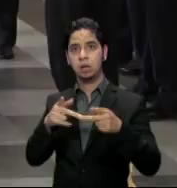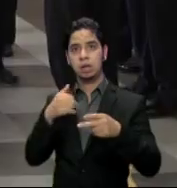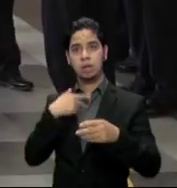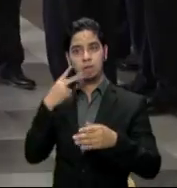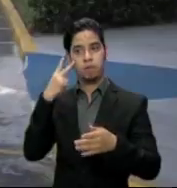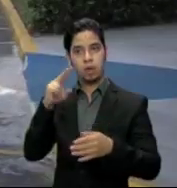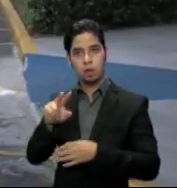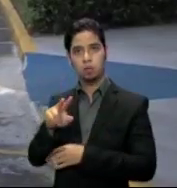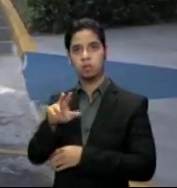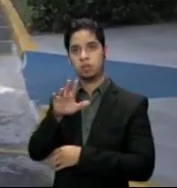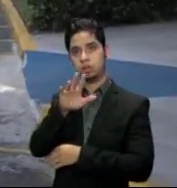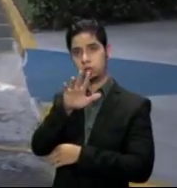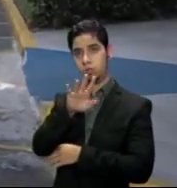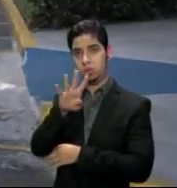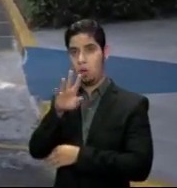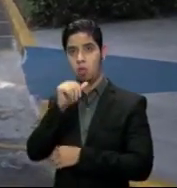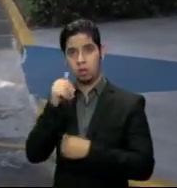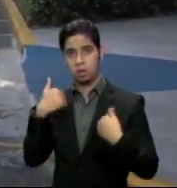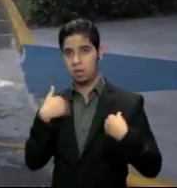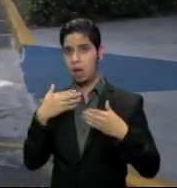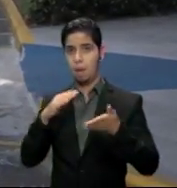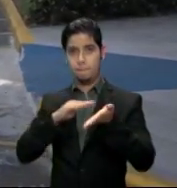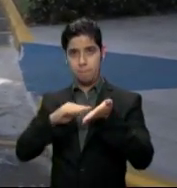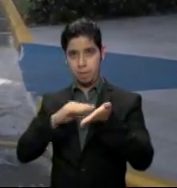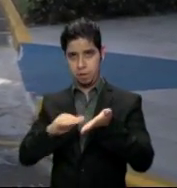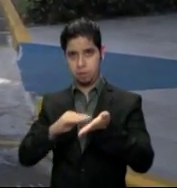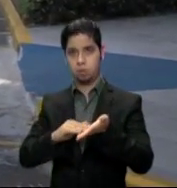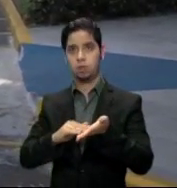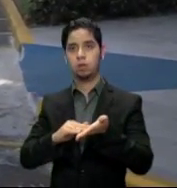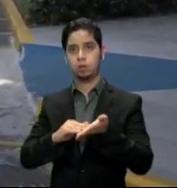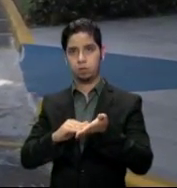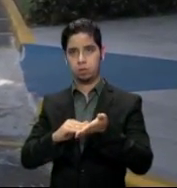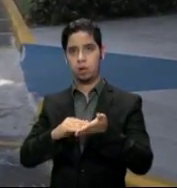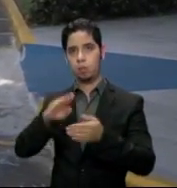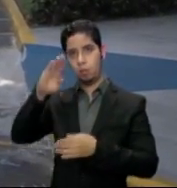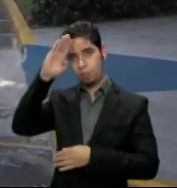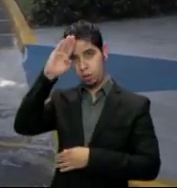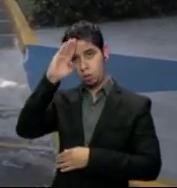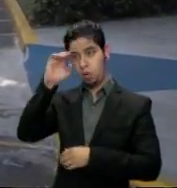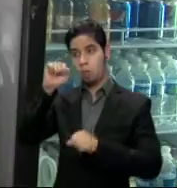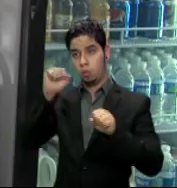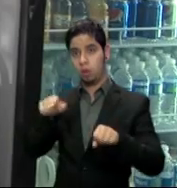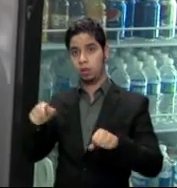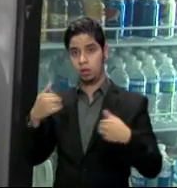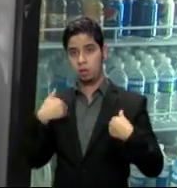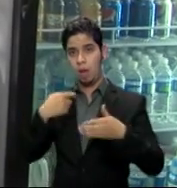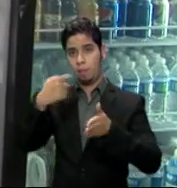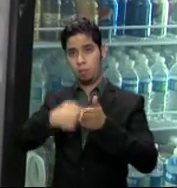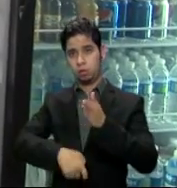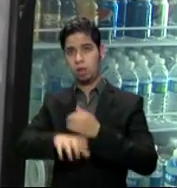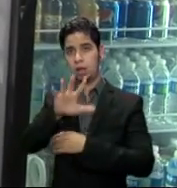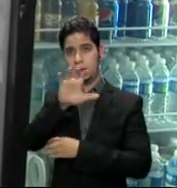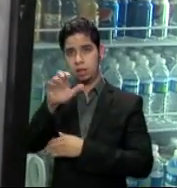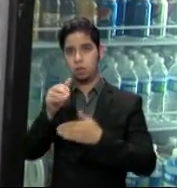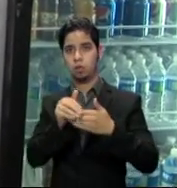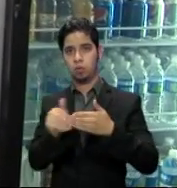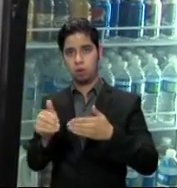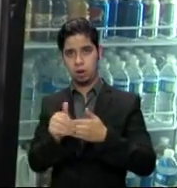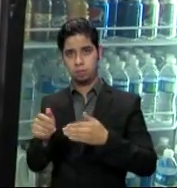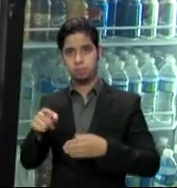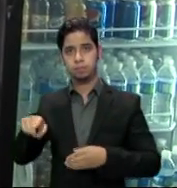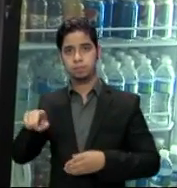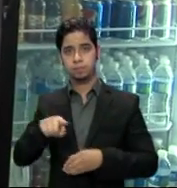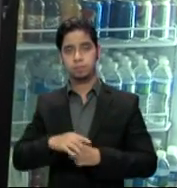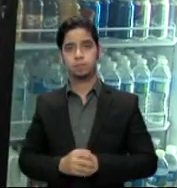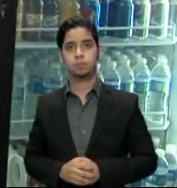negocio que no tenga al día su permiso del Cuerpo de Bomberos de Puerto Rico se expone a una multa de hasta 500 dólares. Los mismos